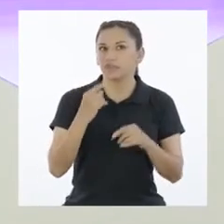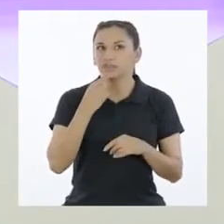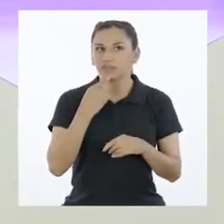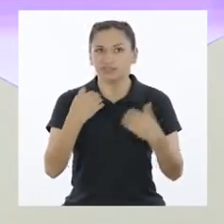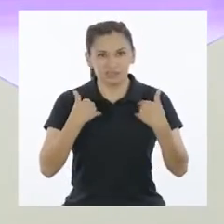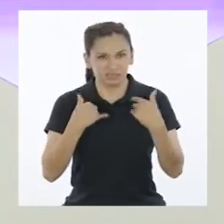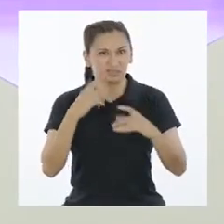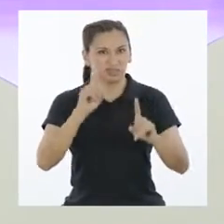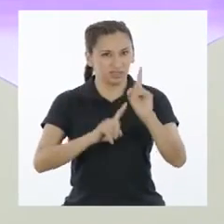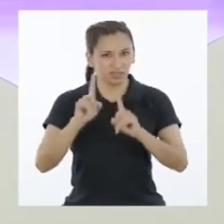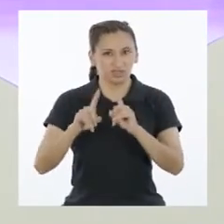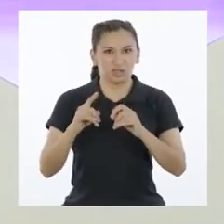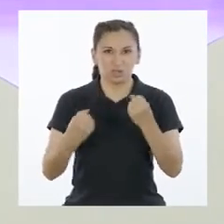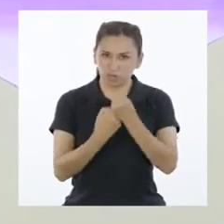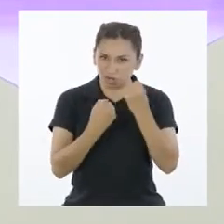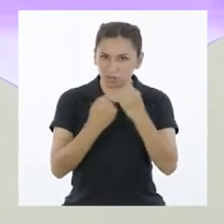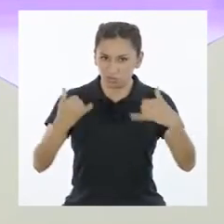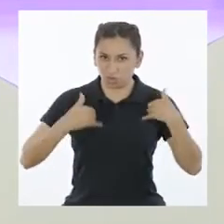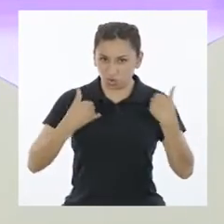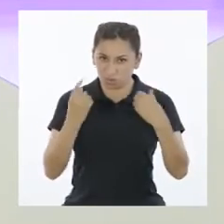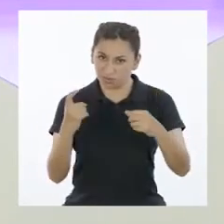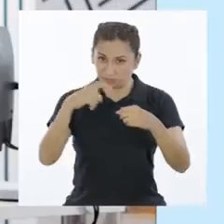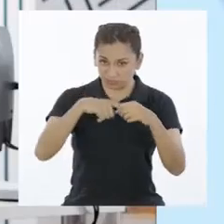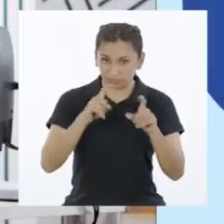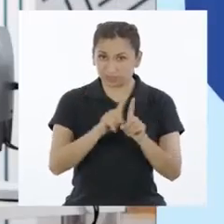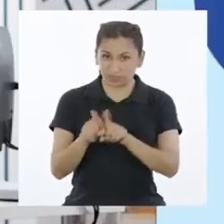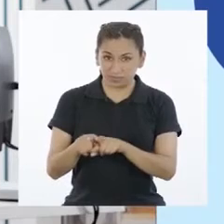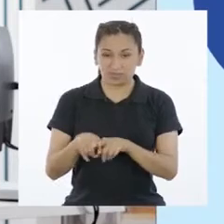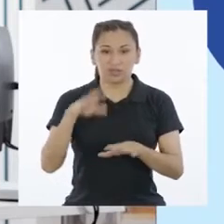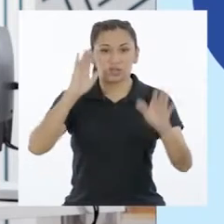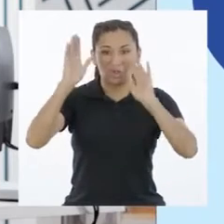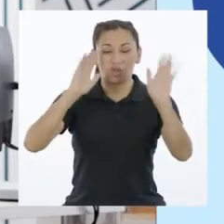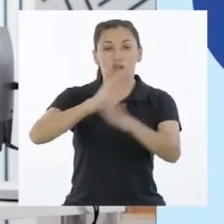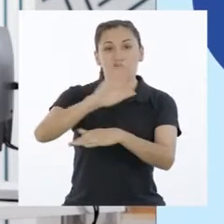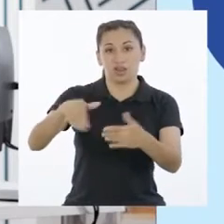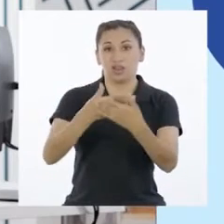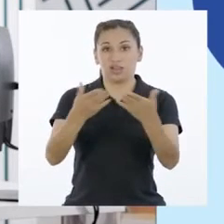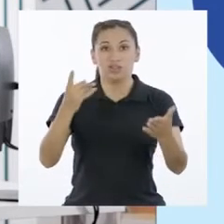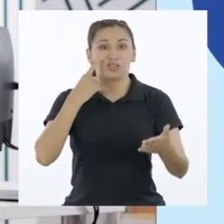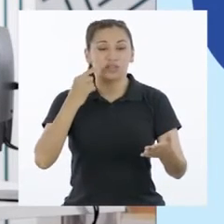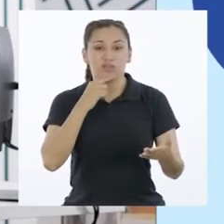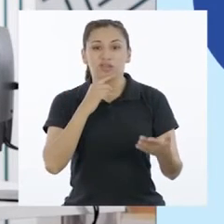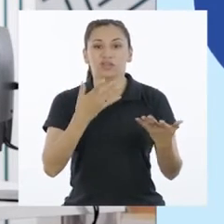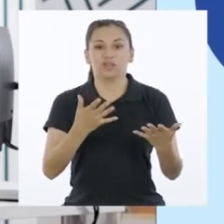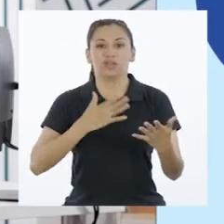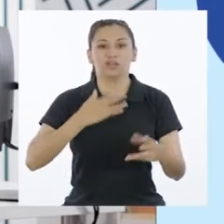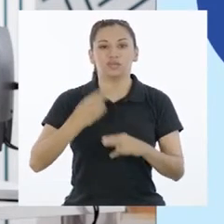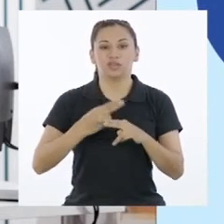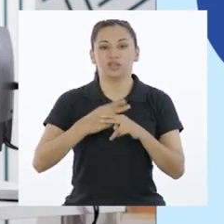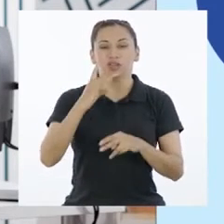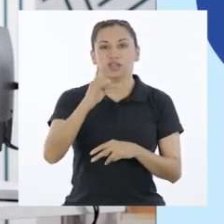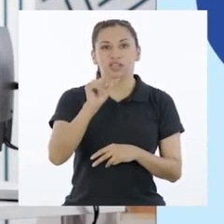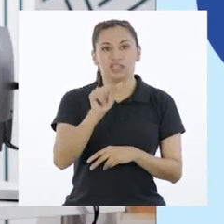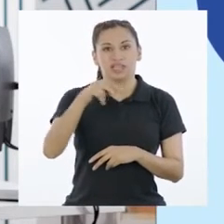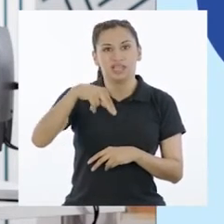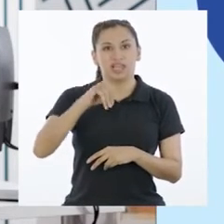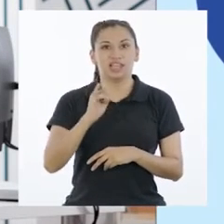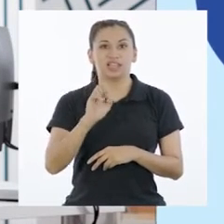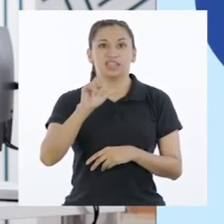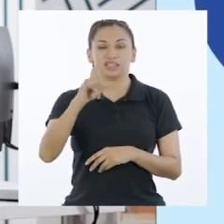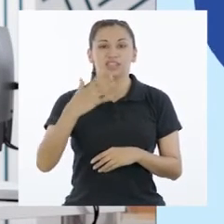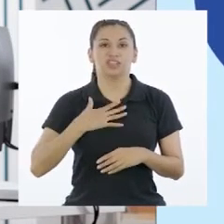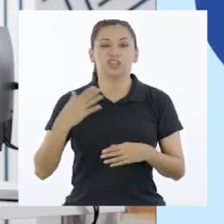embargo, ¿existen espacios de participación adolescente? Hola, tal? Hola a todos y todas. Yo soy Daniel Sangama,